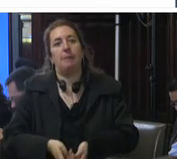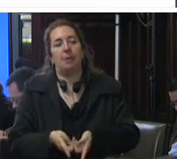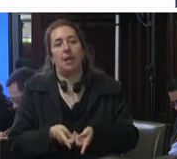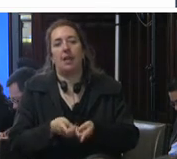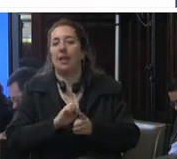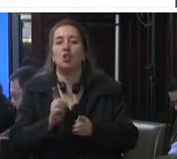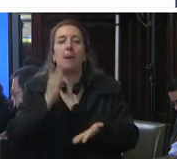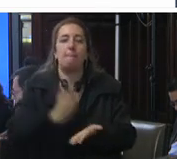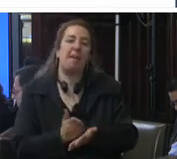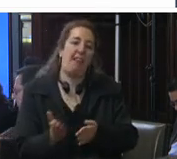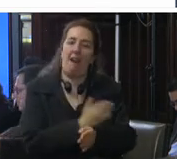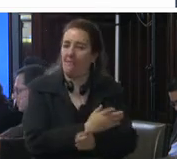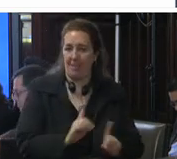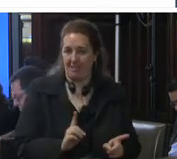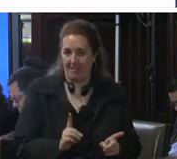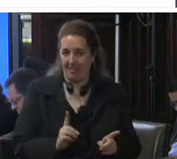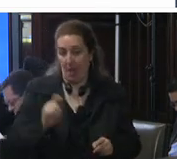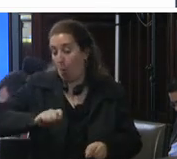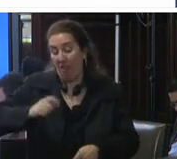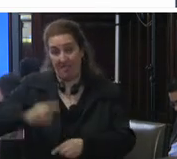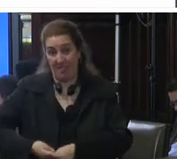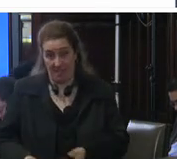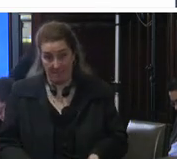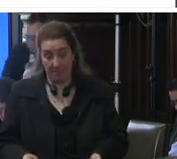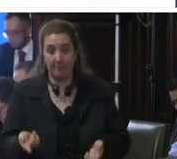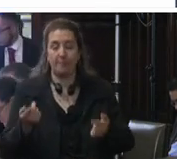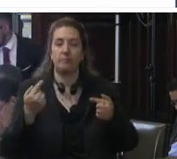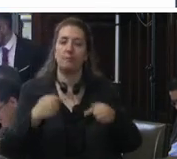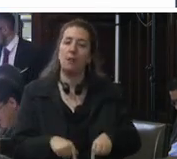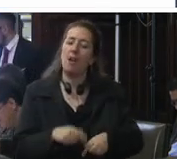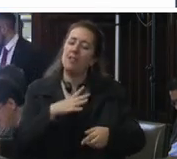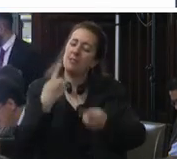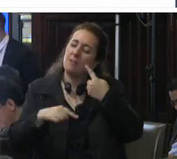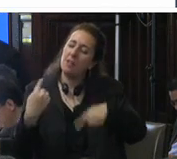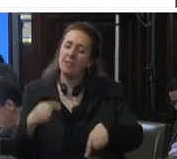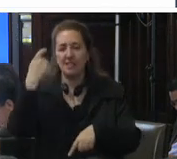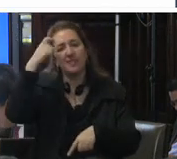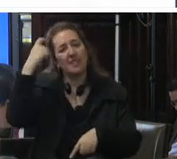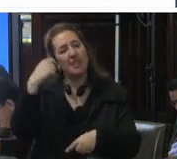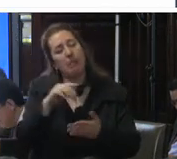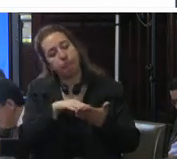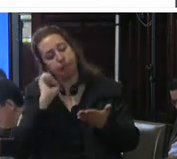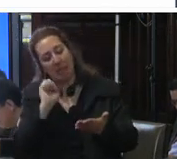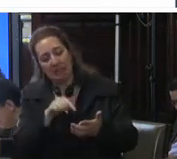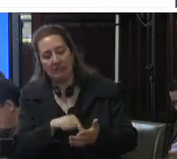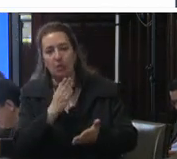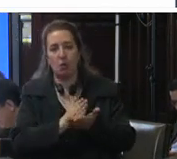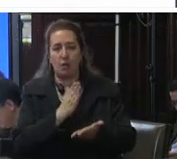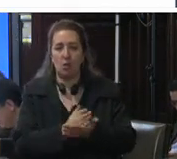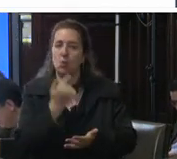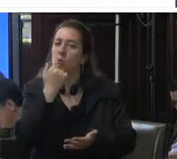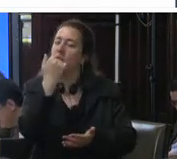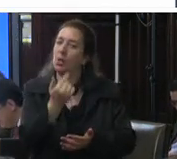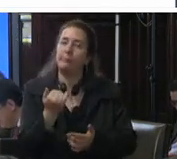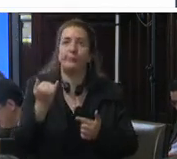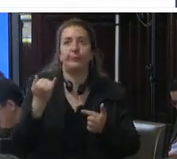anticipada la corte interamericana ha emitido criterios de interpretación sobre estos derechos y ha señalado que si bien las